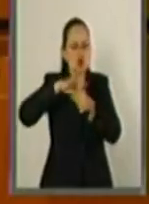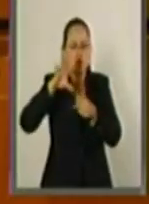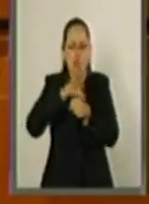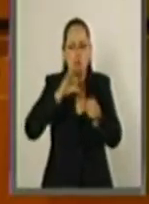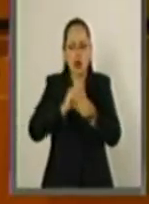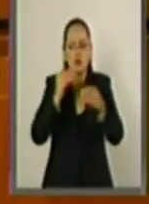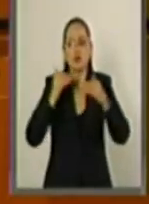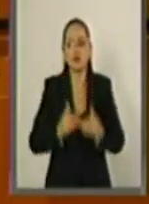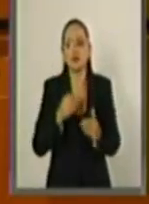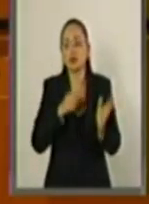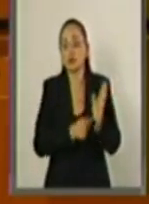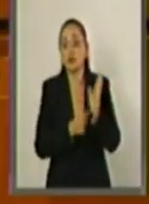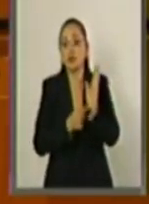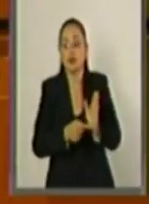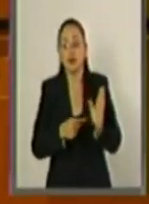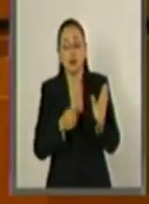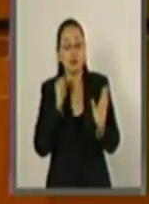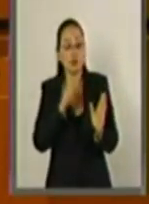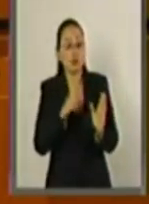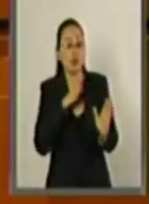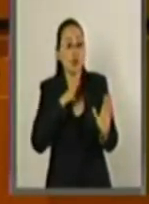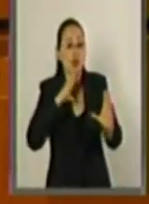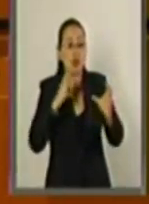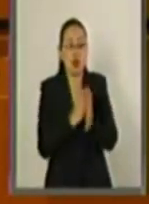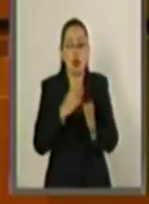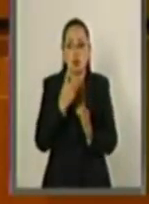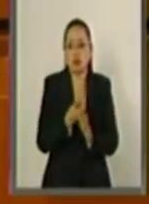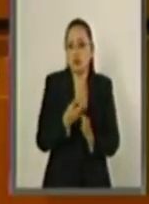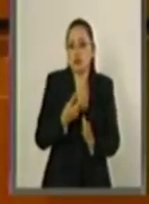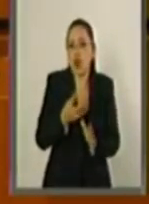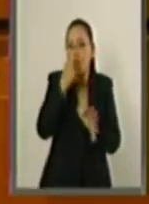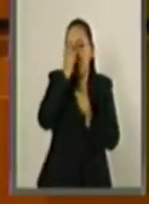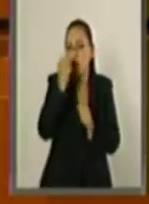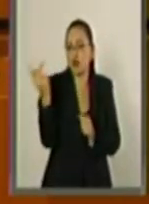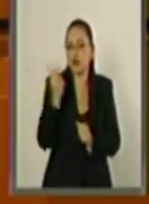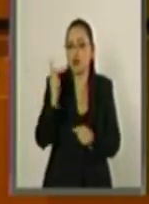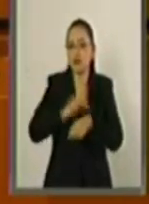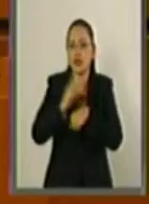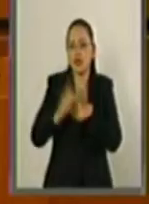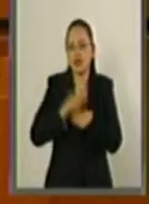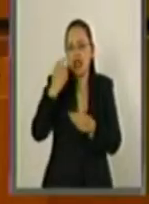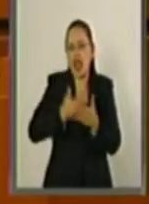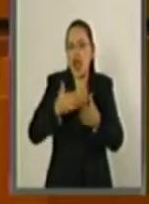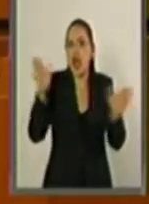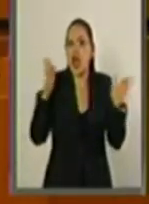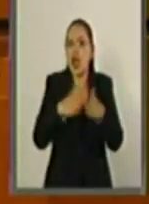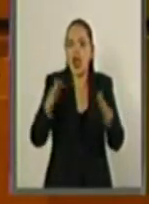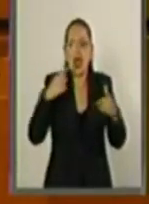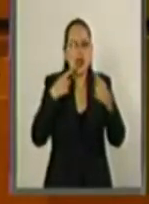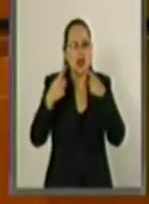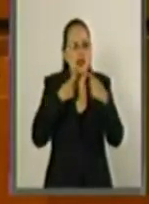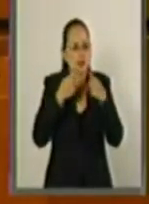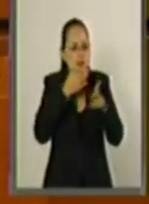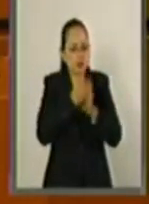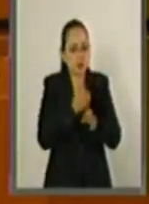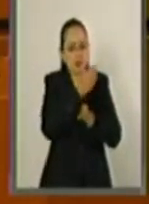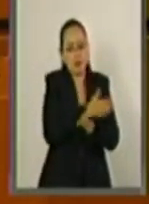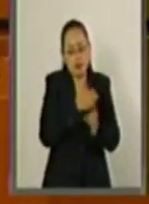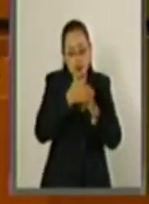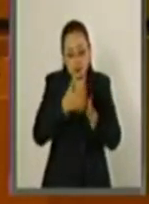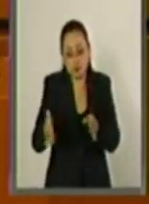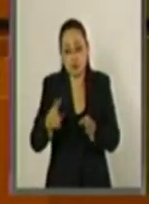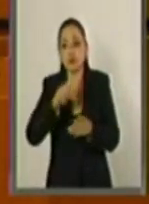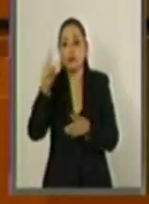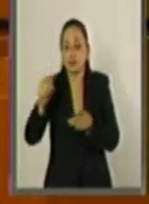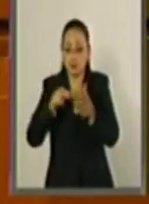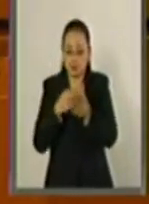dictamen que da luz verde a un instrumento bilateral que ha sido ya ampliamente discutido antes, durante y después de